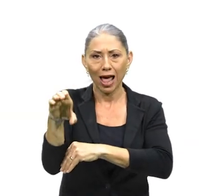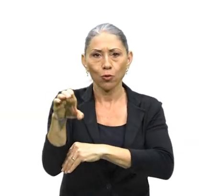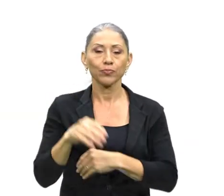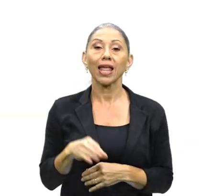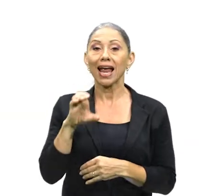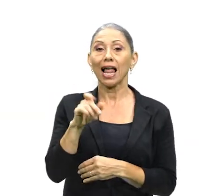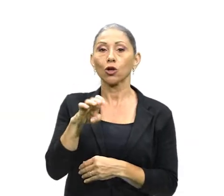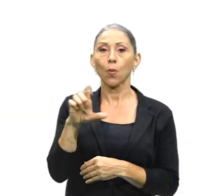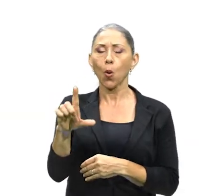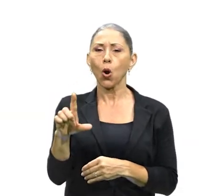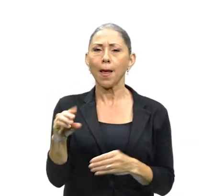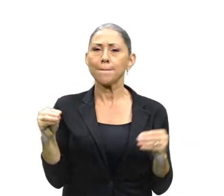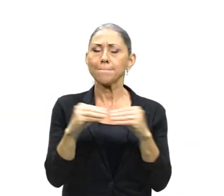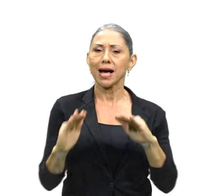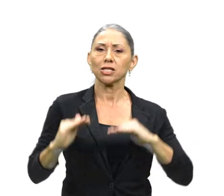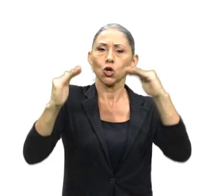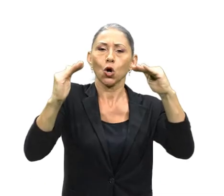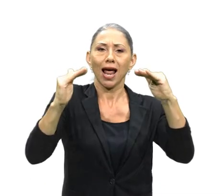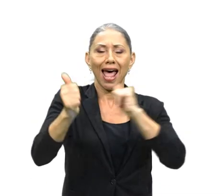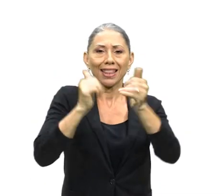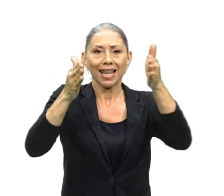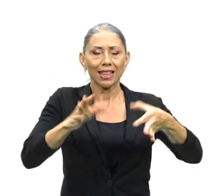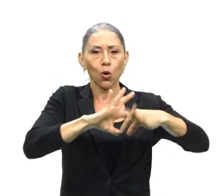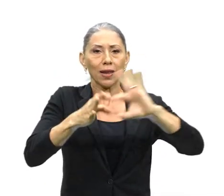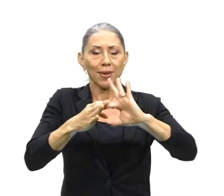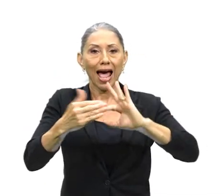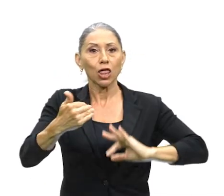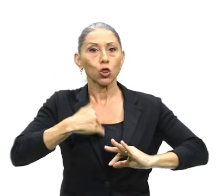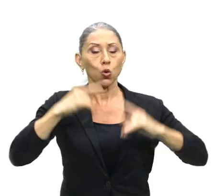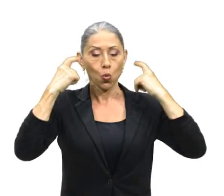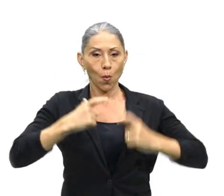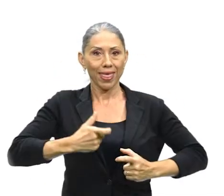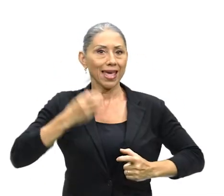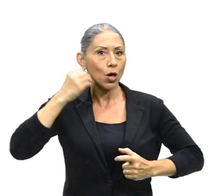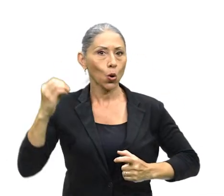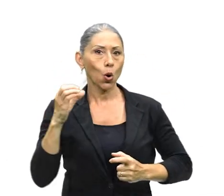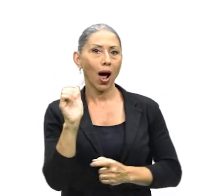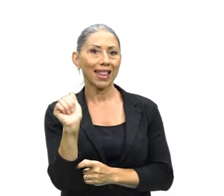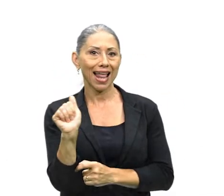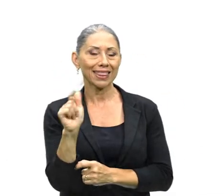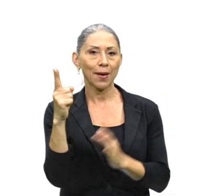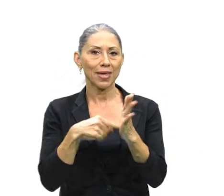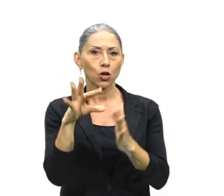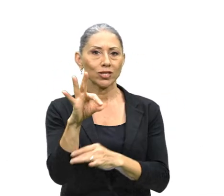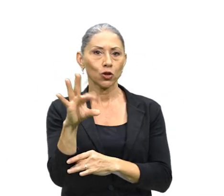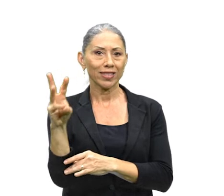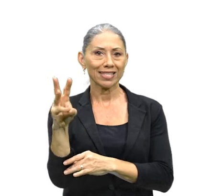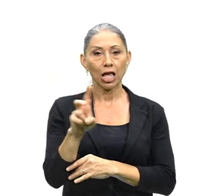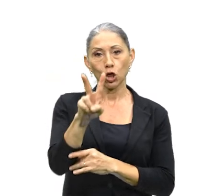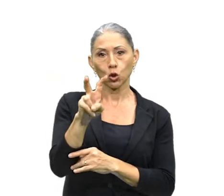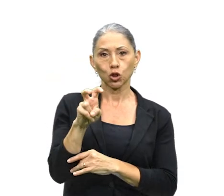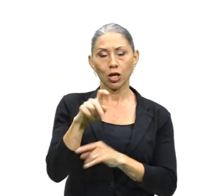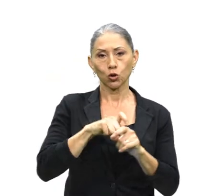Paul es la mayor atleta olímpica del país, al obtener una medalla de oro en Atlanta 1996, en los 200